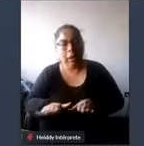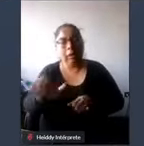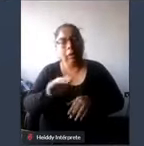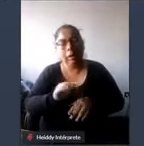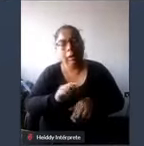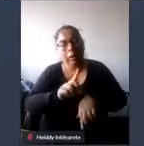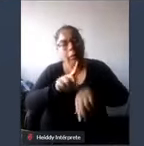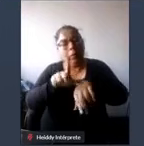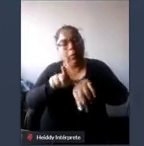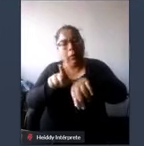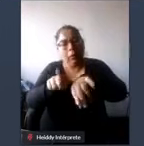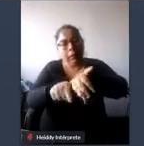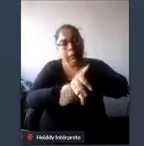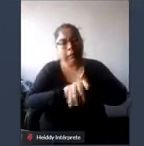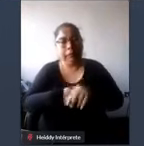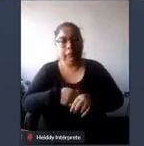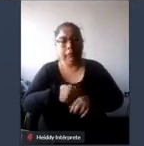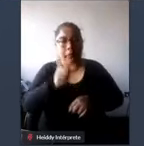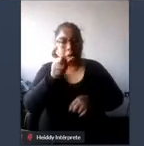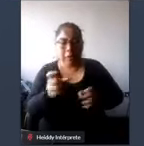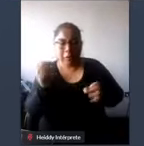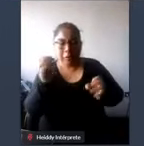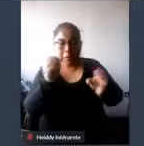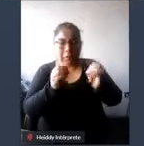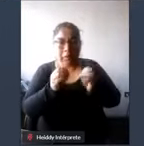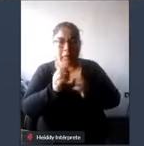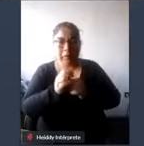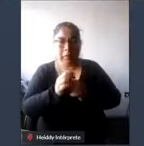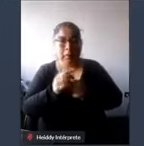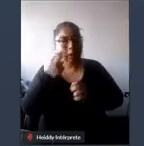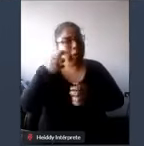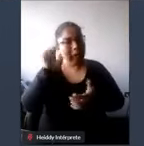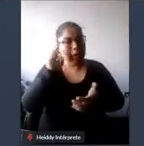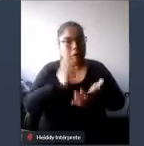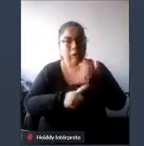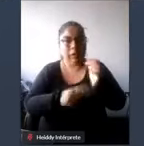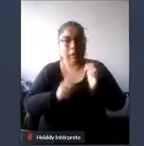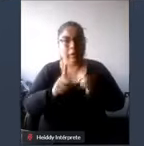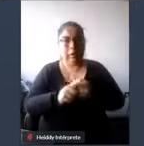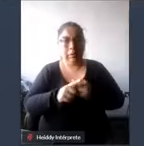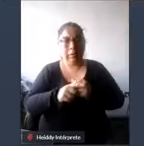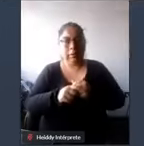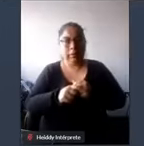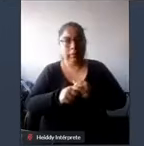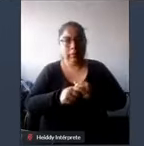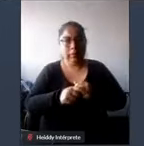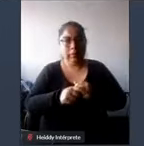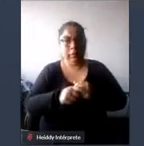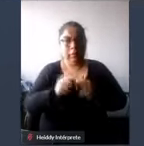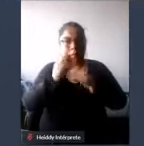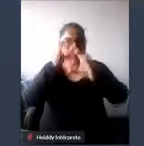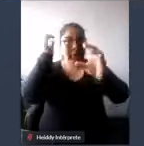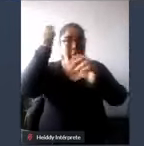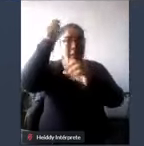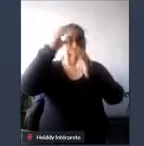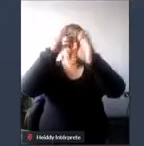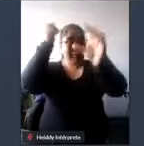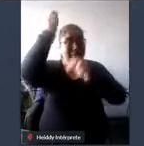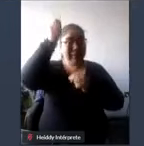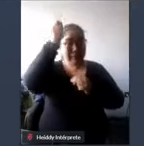es una operación que para bajar digamos de la altura del andén de la línea 1 del metro